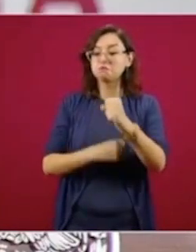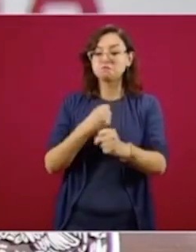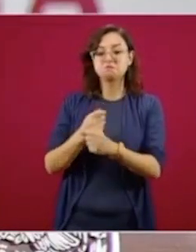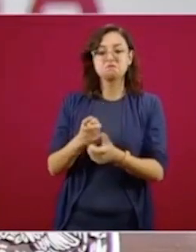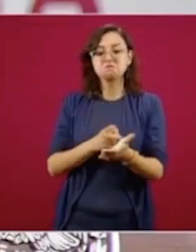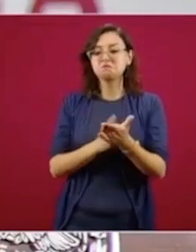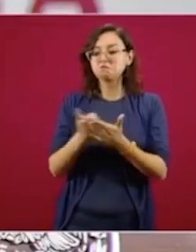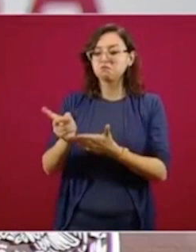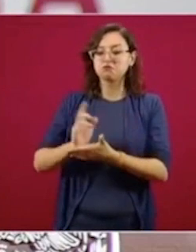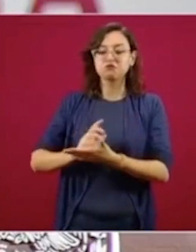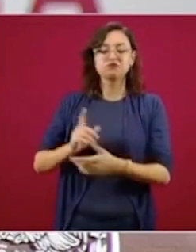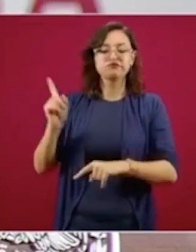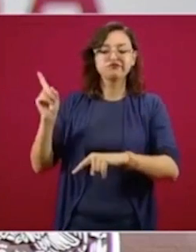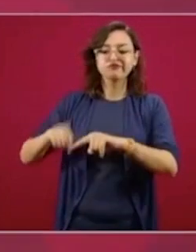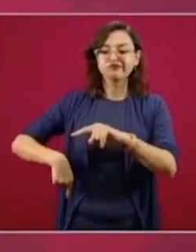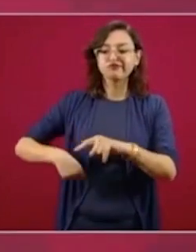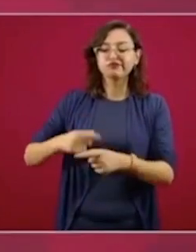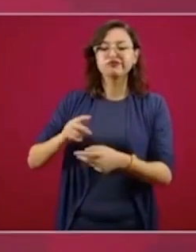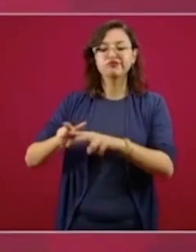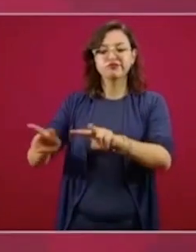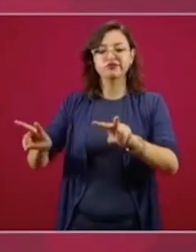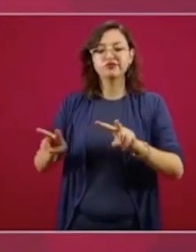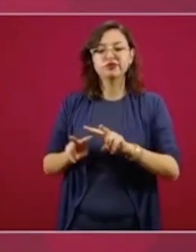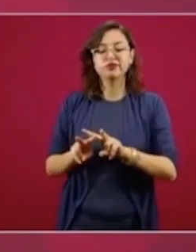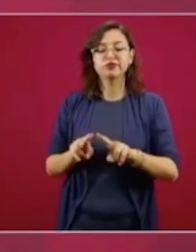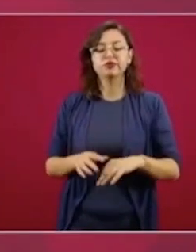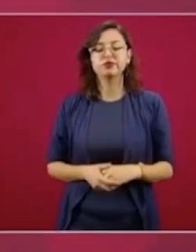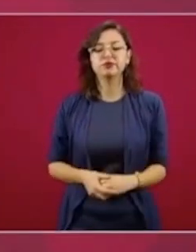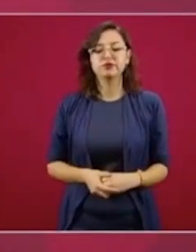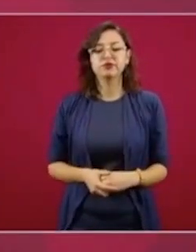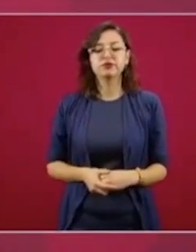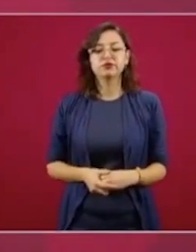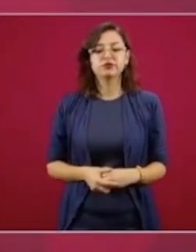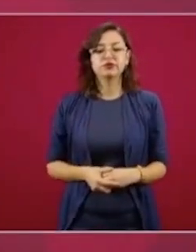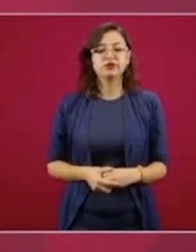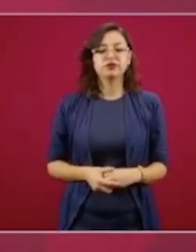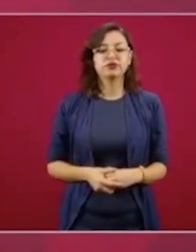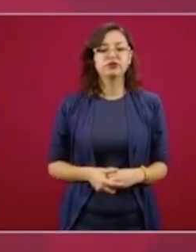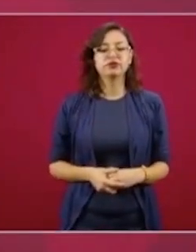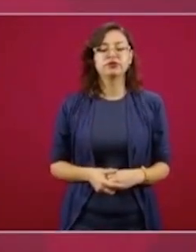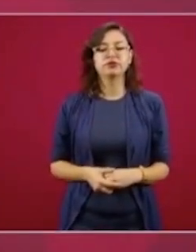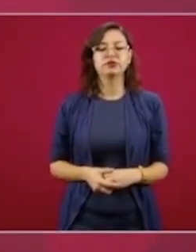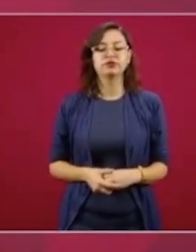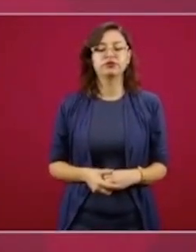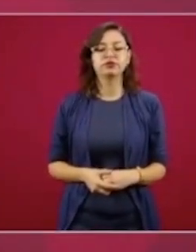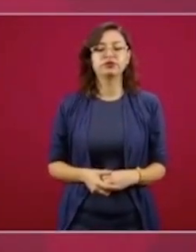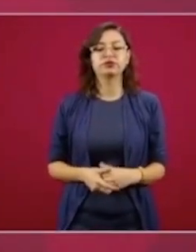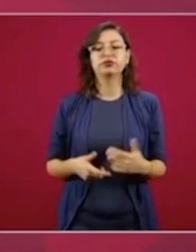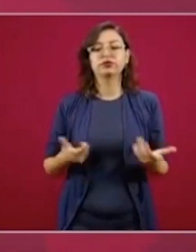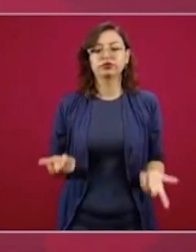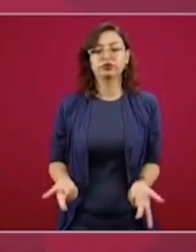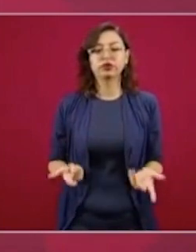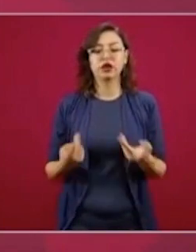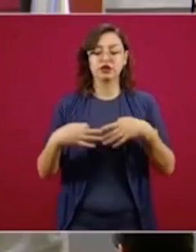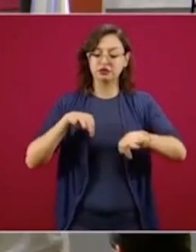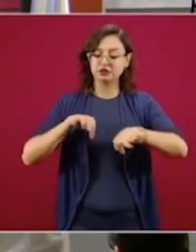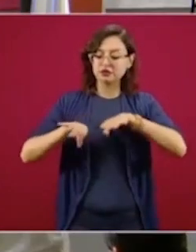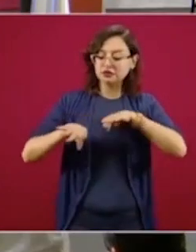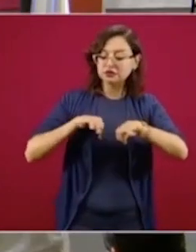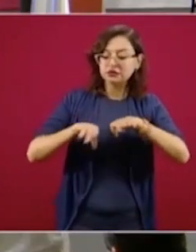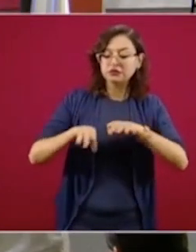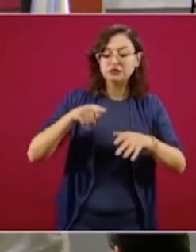más vulnerados. Que no podemos descansar hasta que tengamos espacios laborales libres de violencia